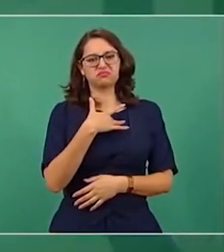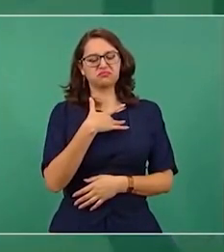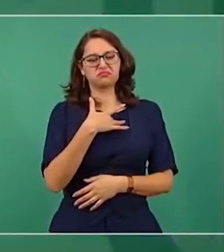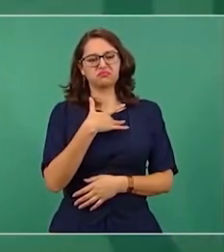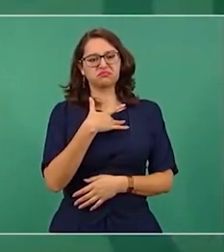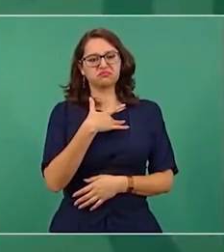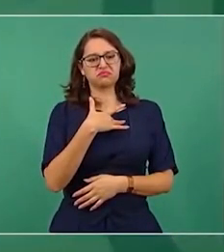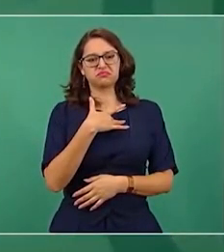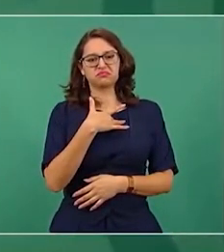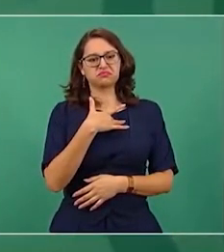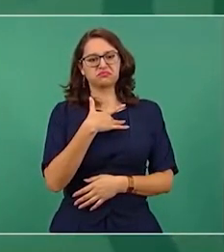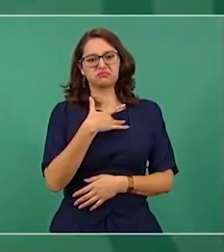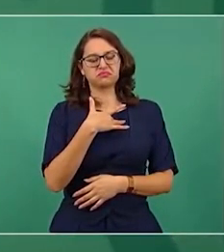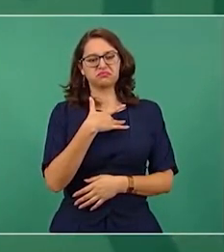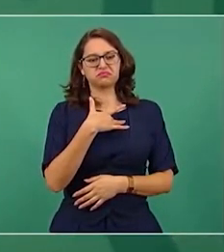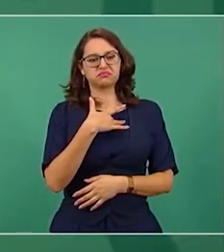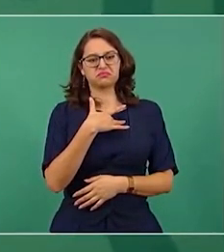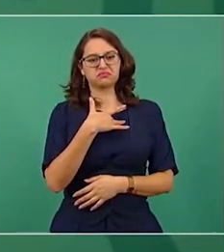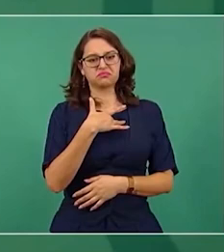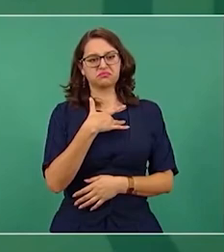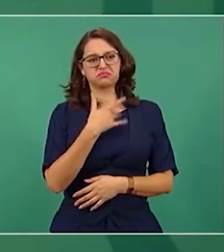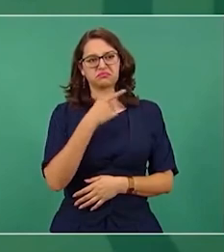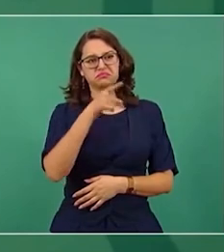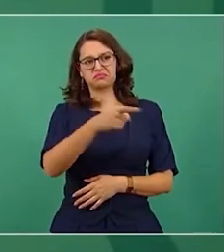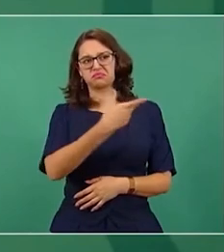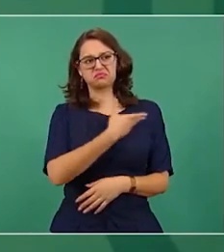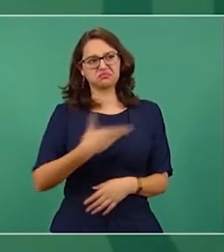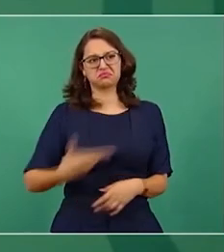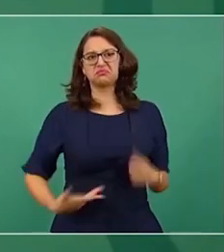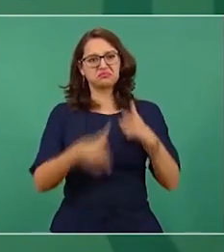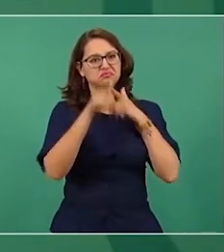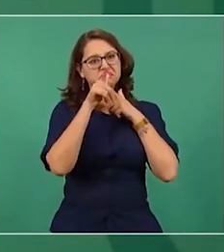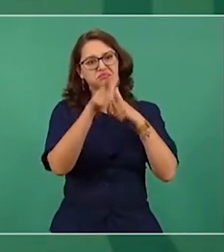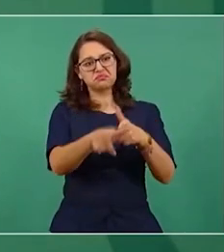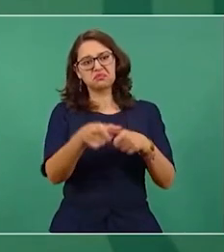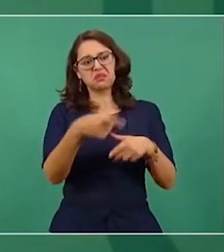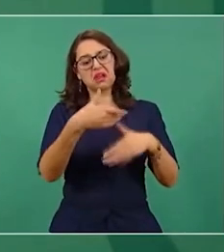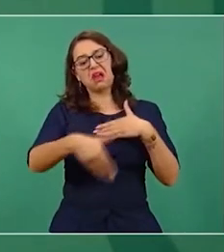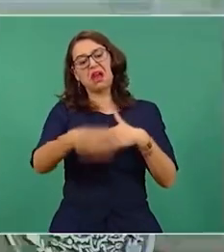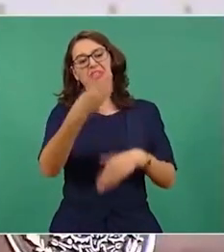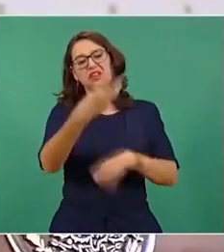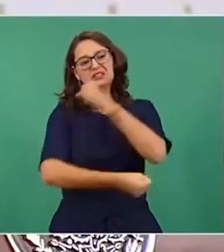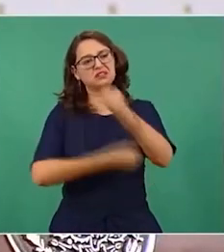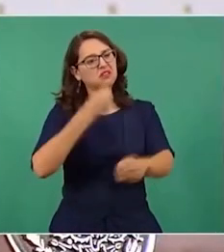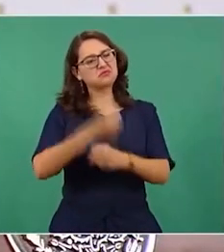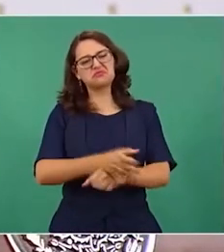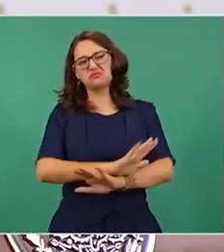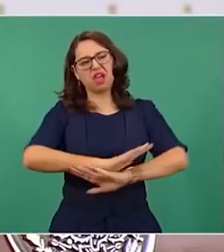que continúe el presidente me voy